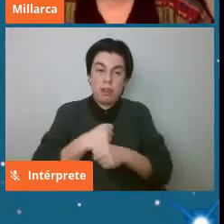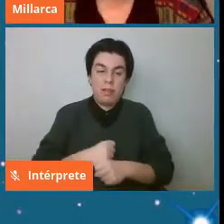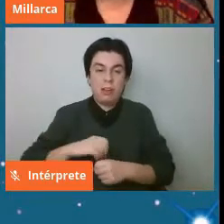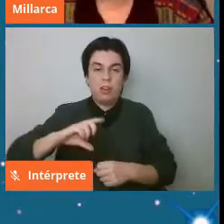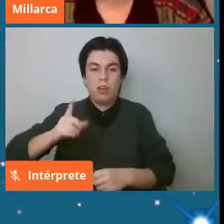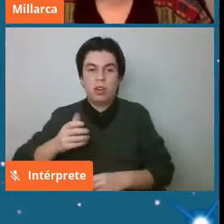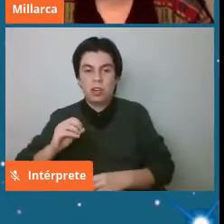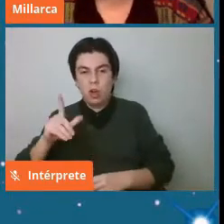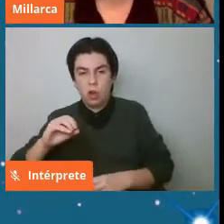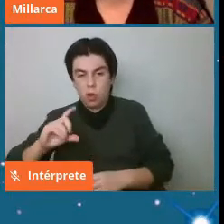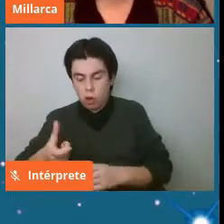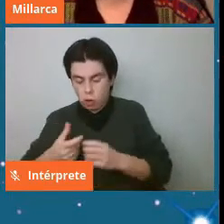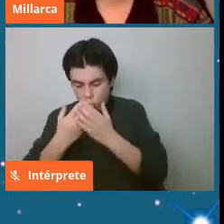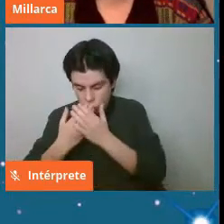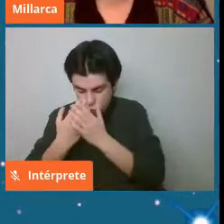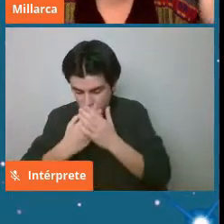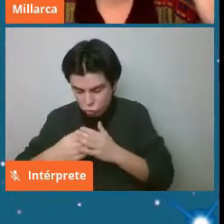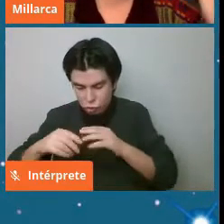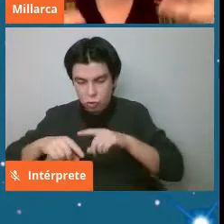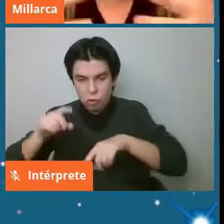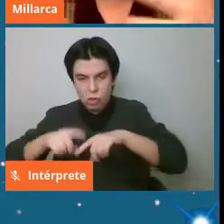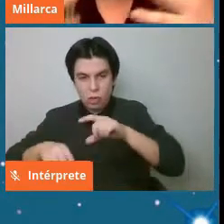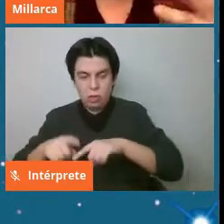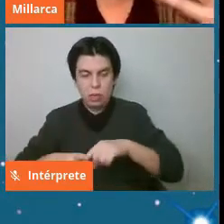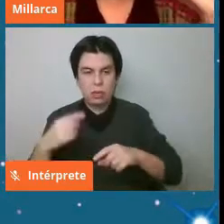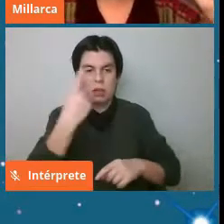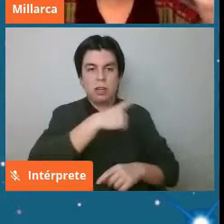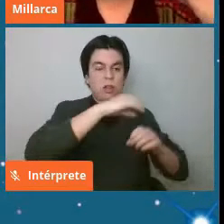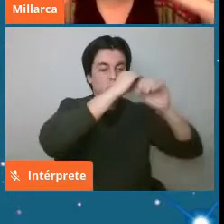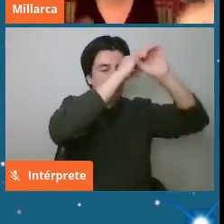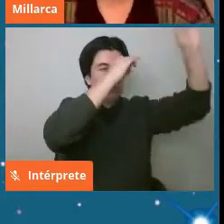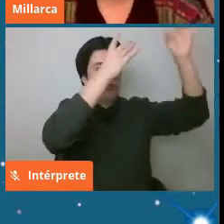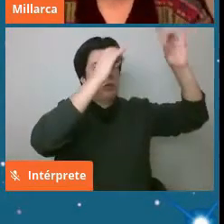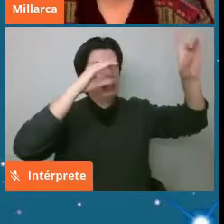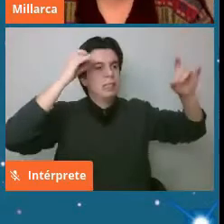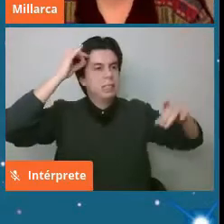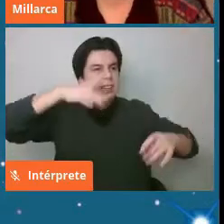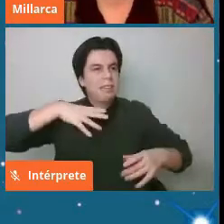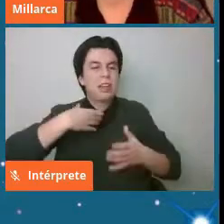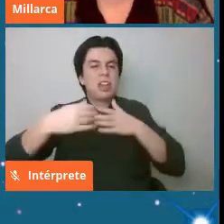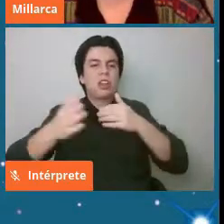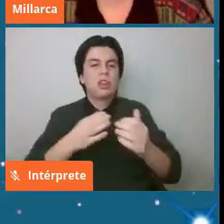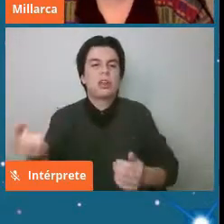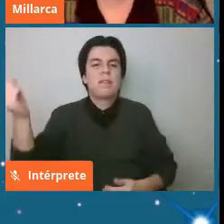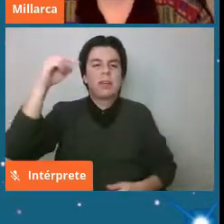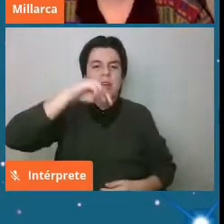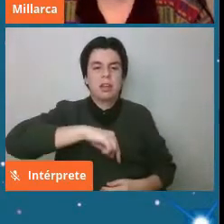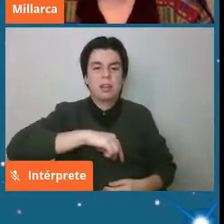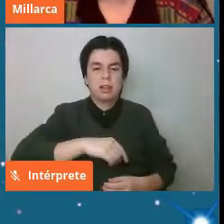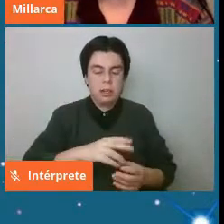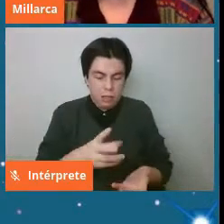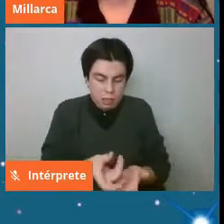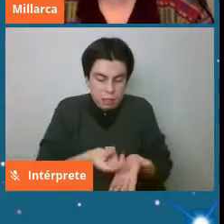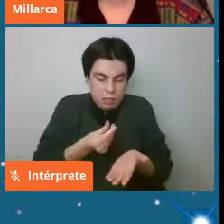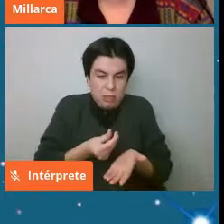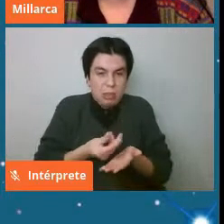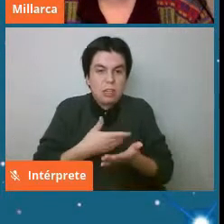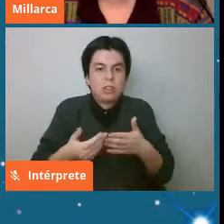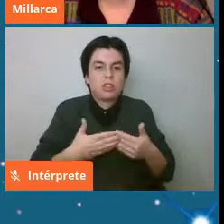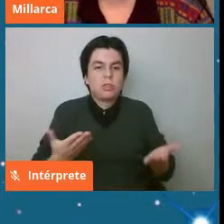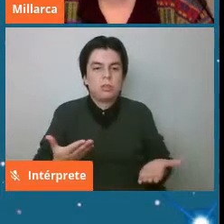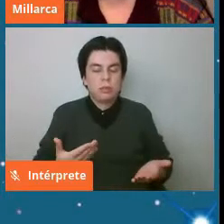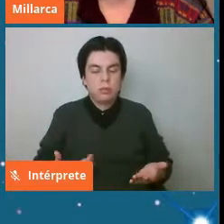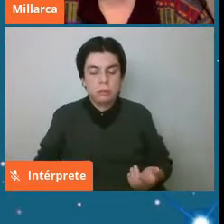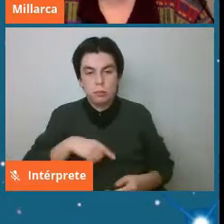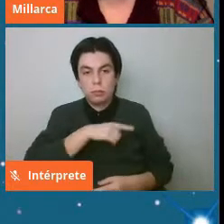astrónomos de tratar de definir de dónde viene este material que estamos recogiendo en la tierra y acá pueden ver en